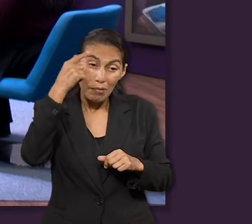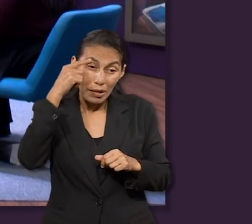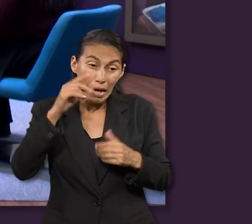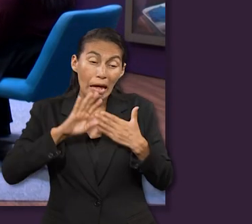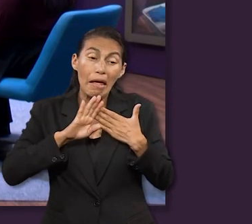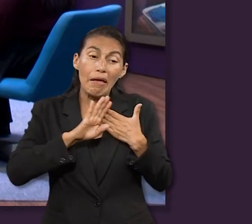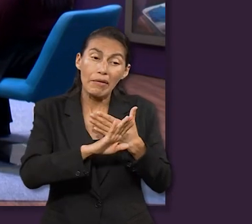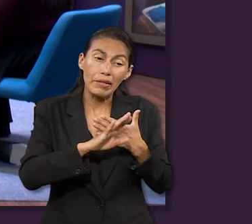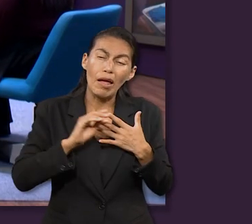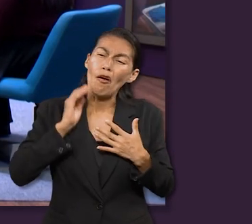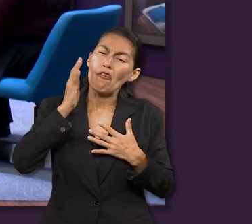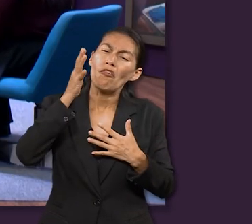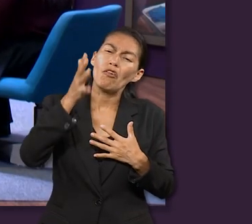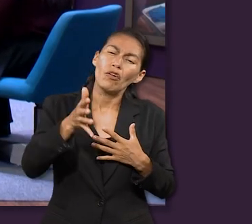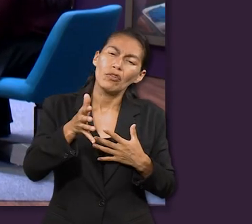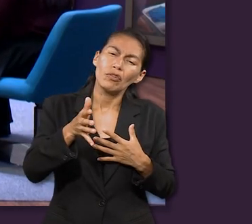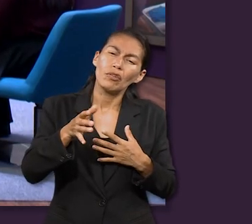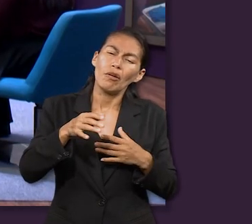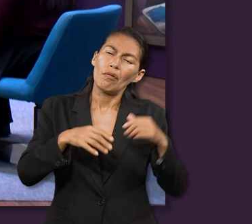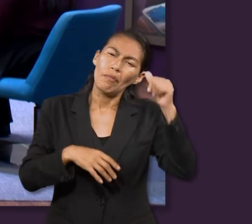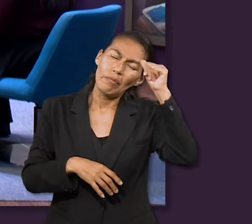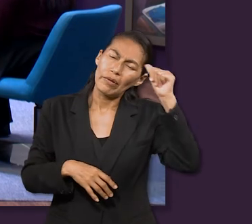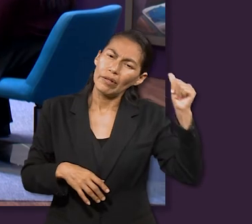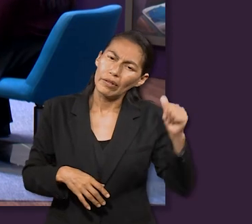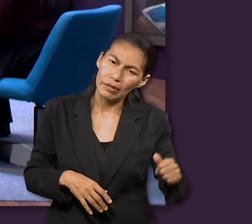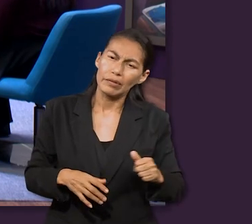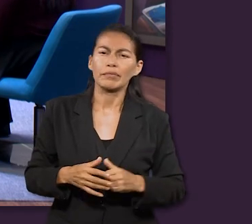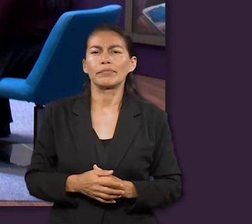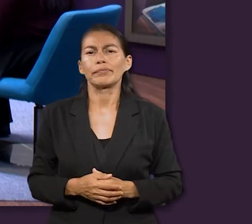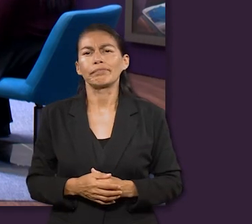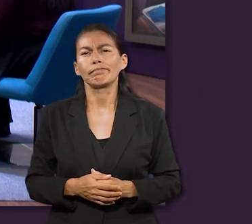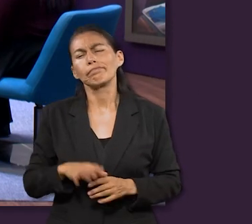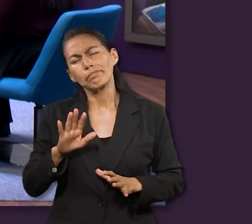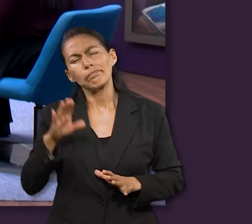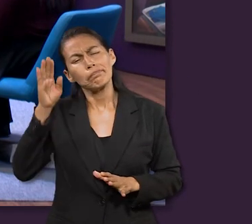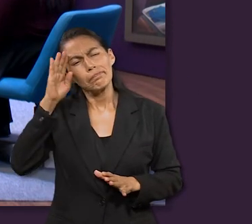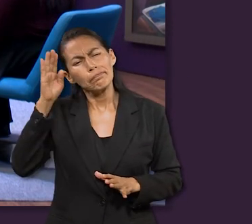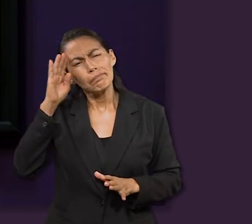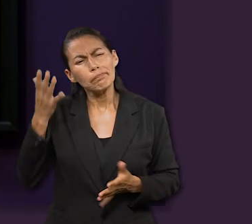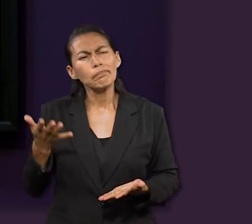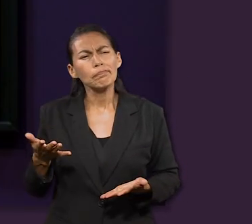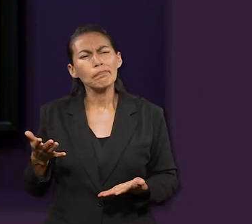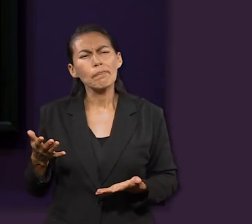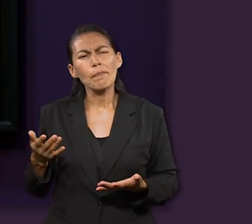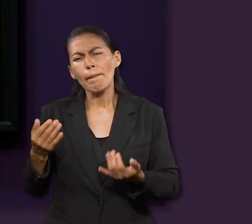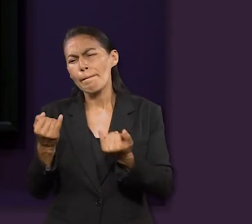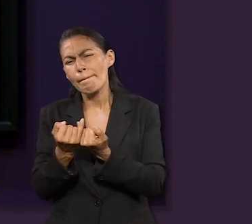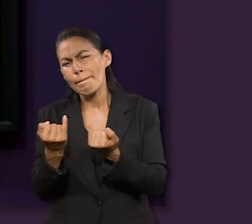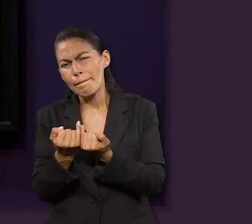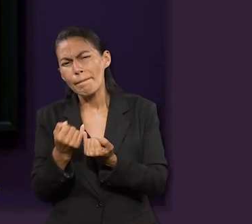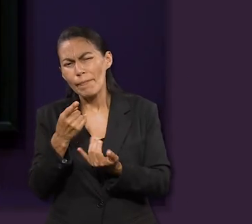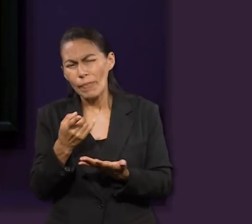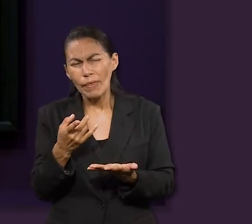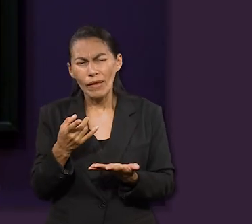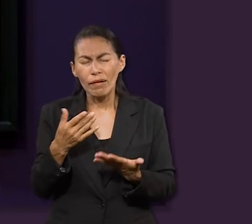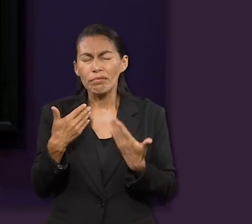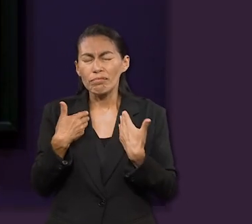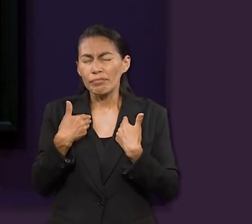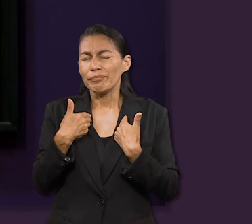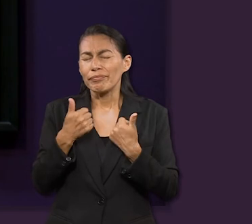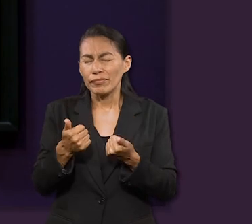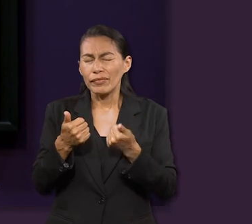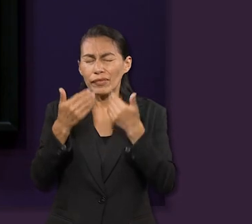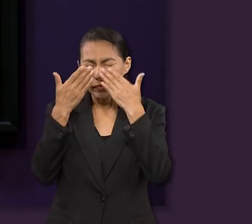para evitar que cometiera pecados en un futuro. Y creo que desde una perspectiva de la madurez, ¿vale?